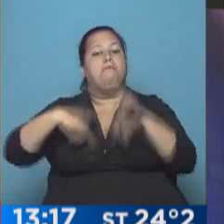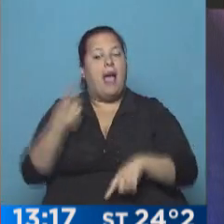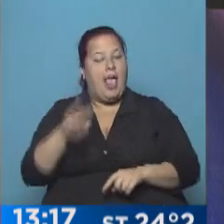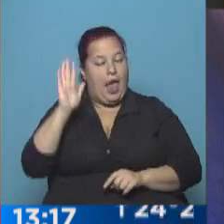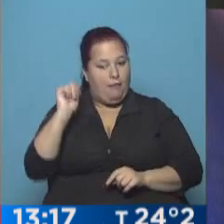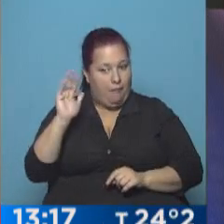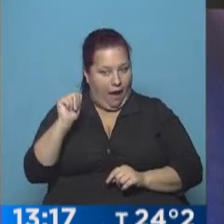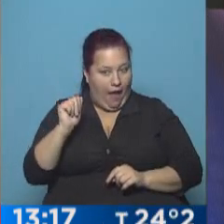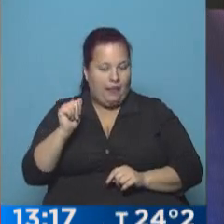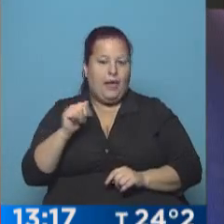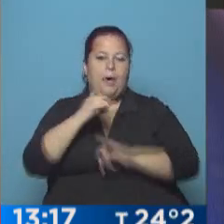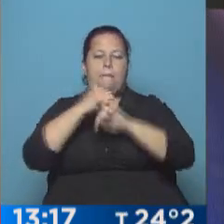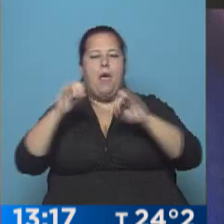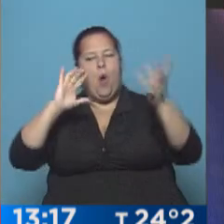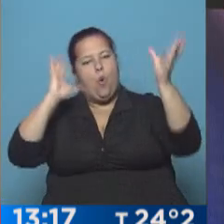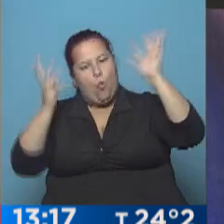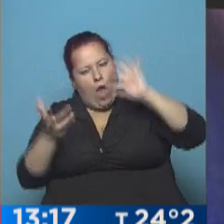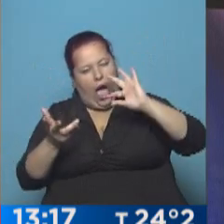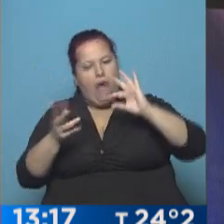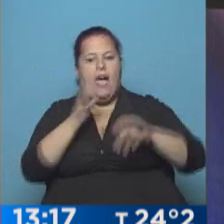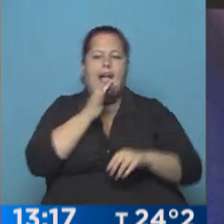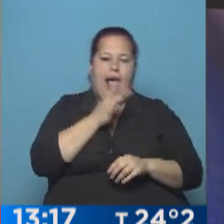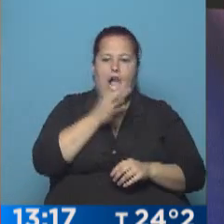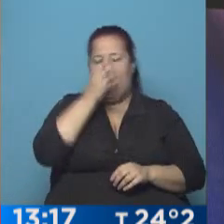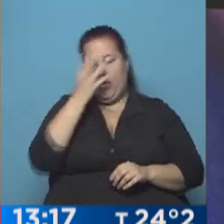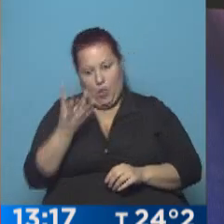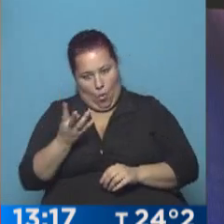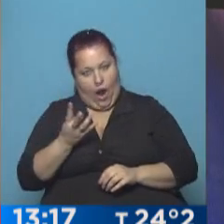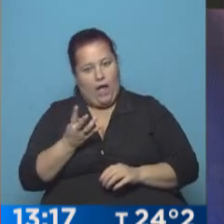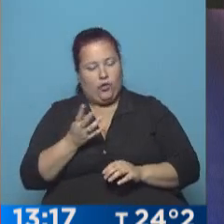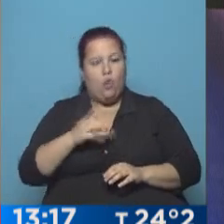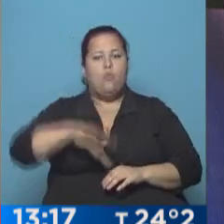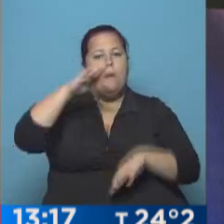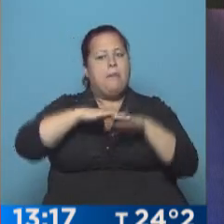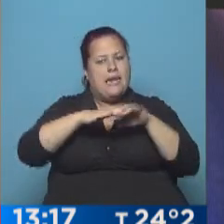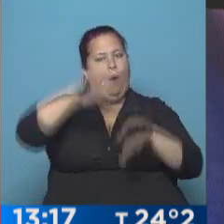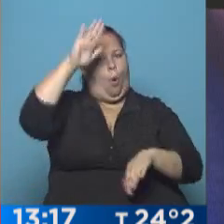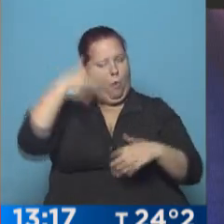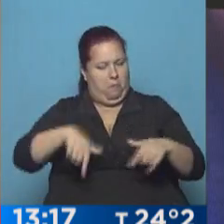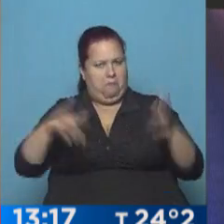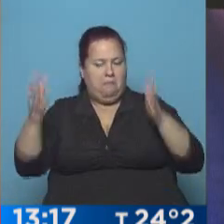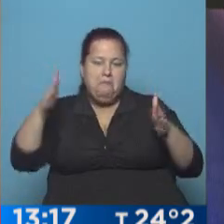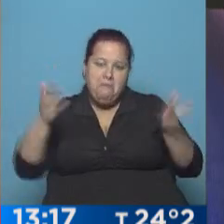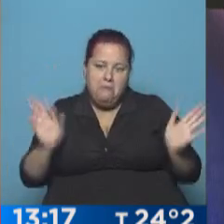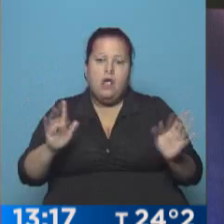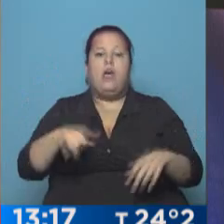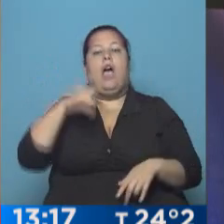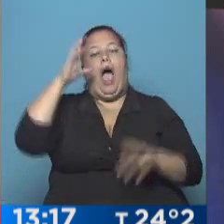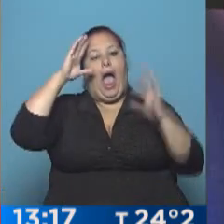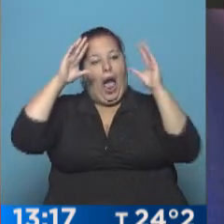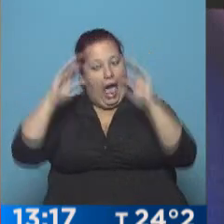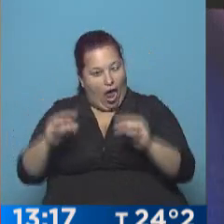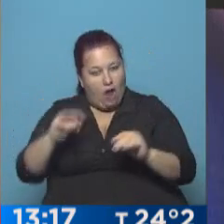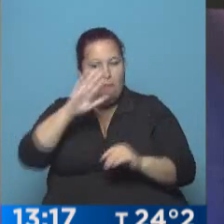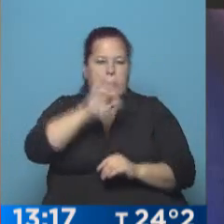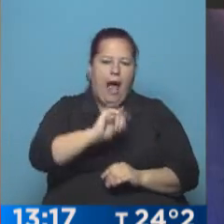martes, cielo parcialmente nublado, 14.24, muy alta la mínima para la época del año. Y a la noche,